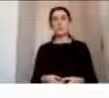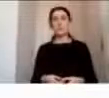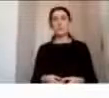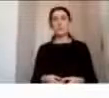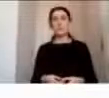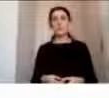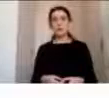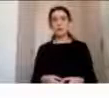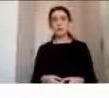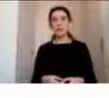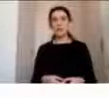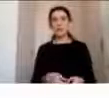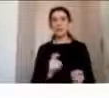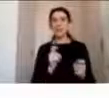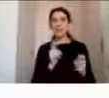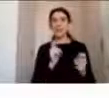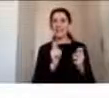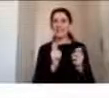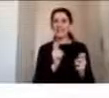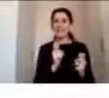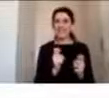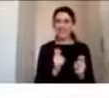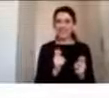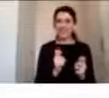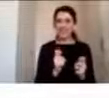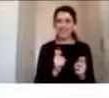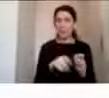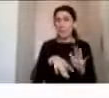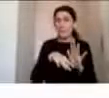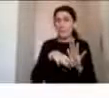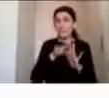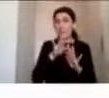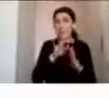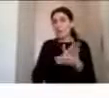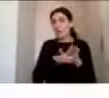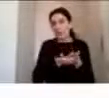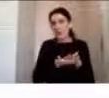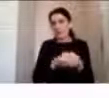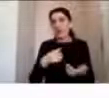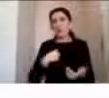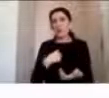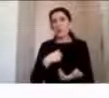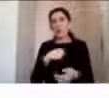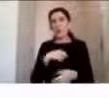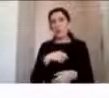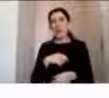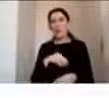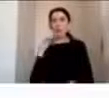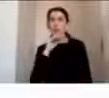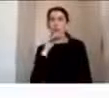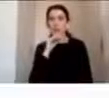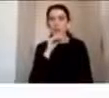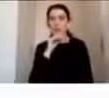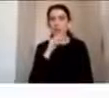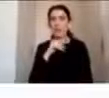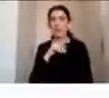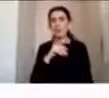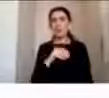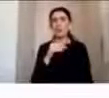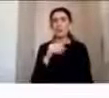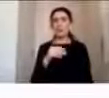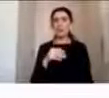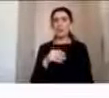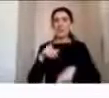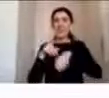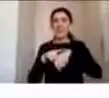vemos en la ventaja esperada de alternativas de nuestra conducta, el ganar tiempo, por ejemplo, cuando nosotros decidimos cruzar a mitad de calle y no en la